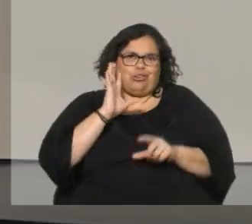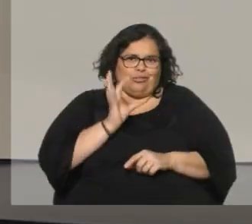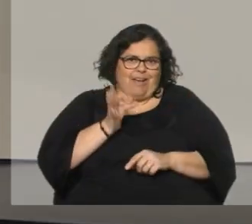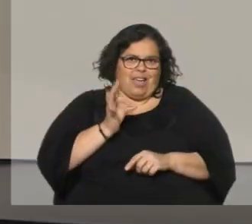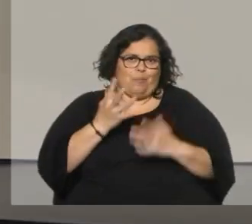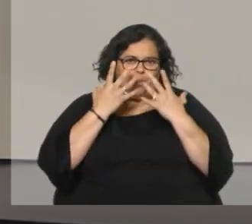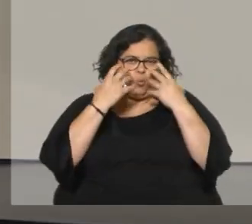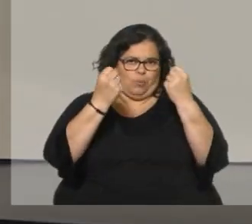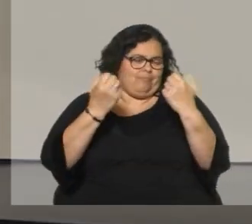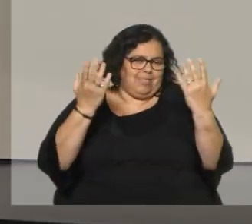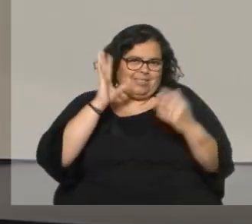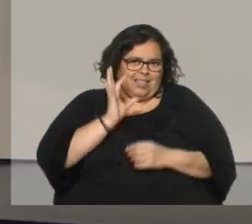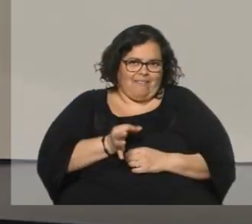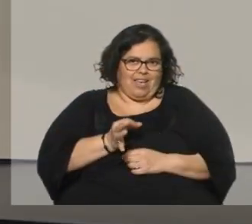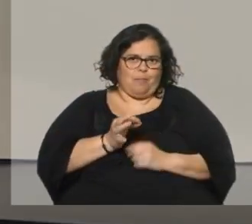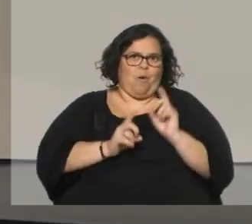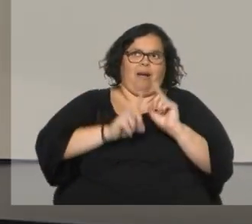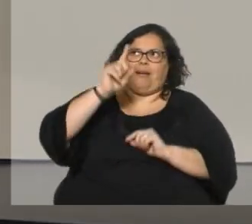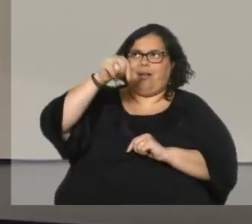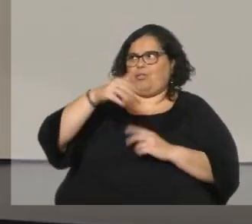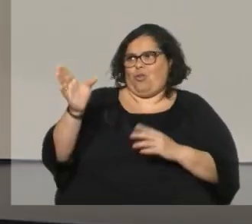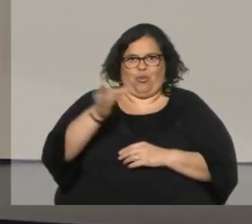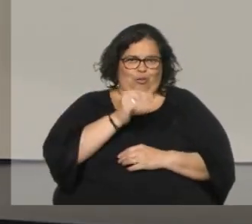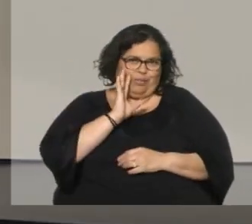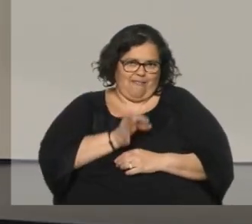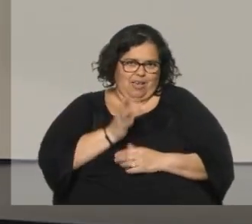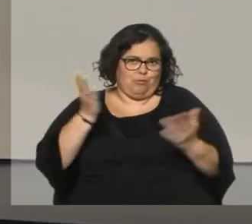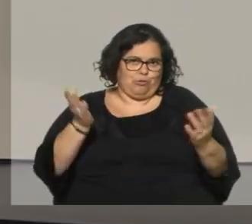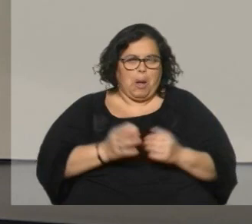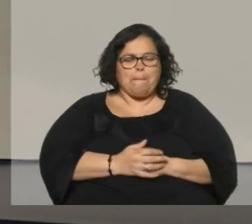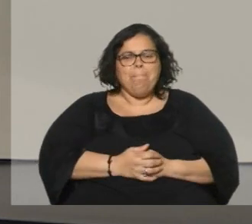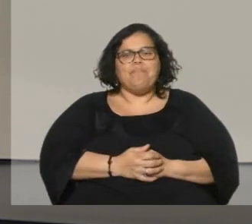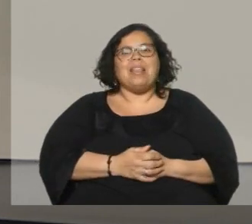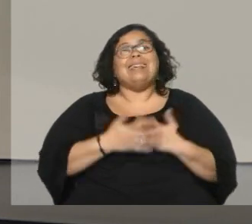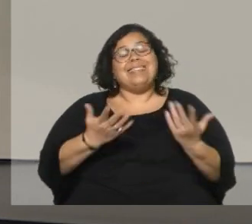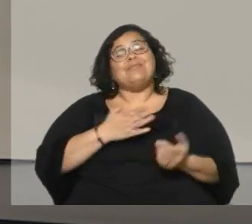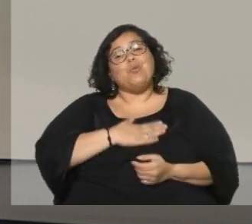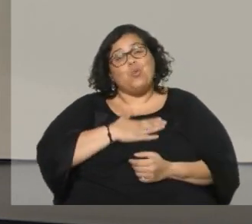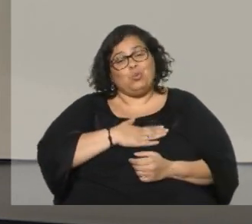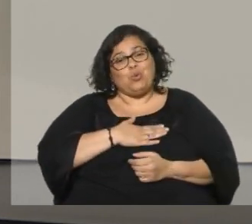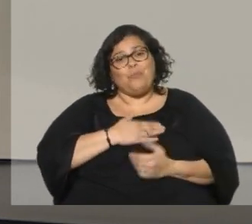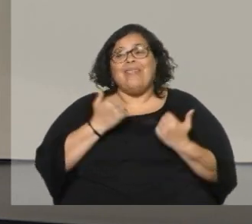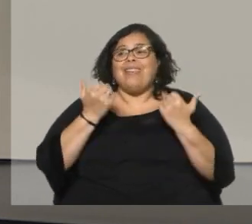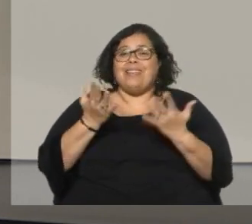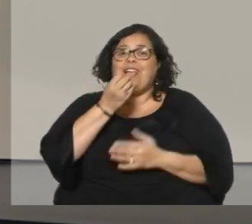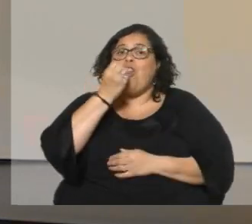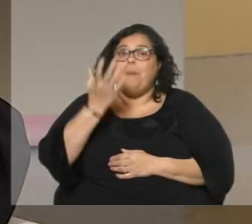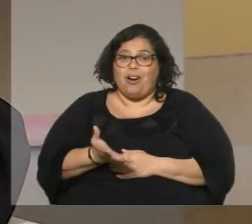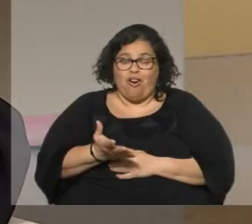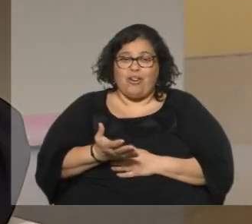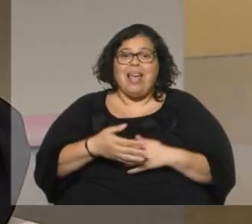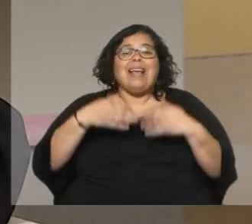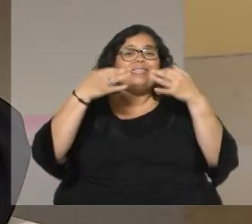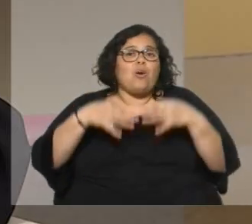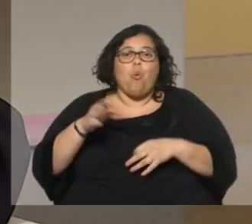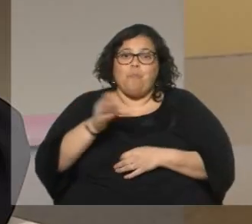en el piso los que están arriba es decir todo eso ha sido un gusto te deseo lo mejor el cumplimiento de esos